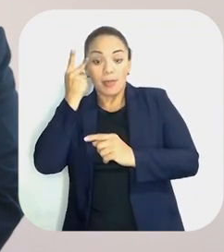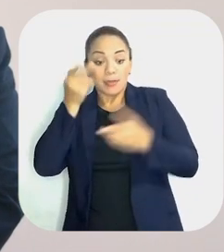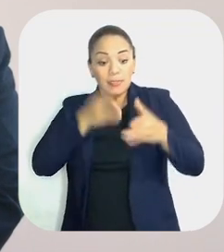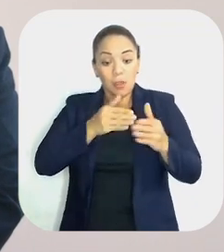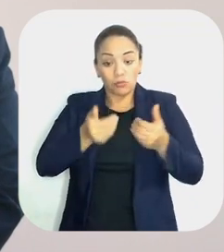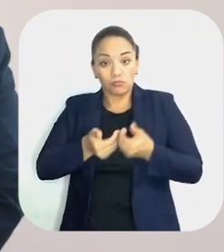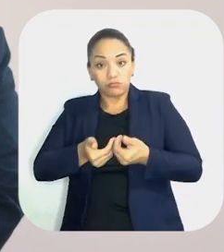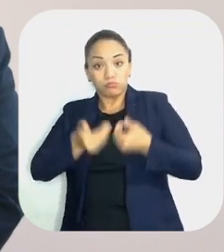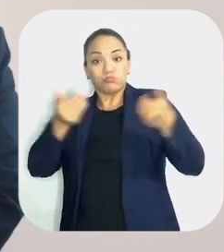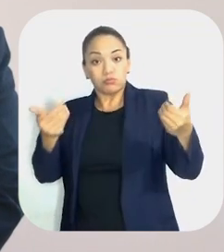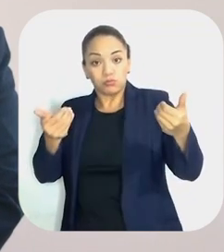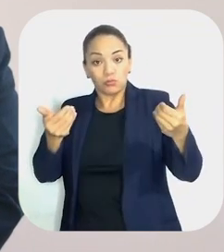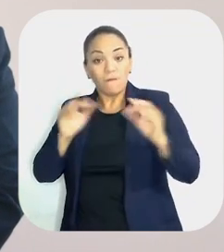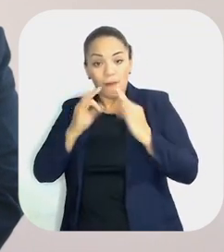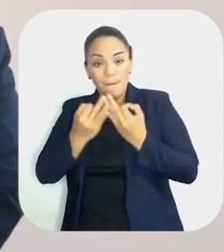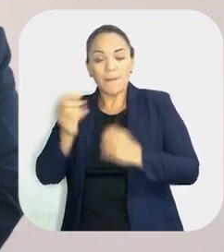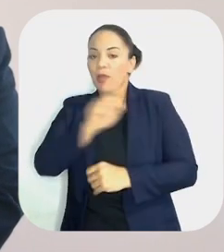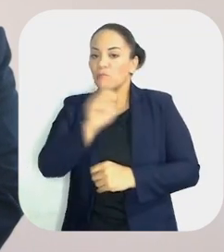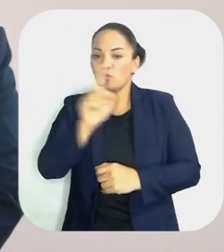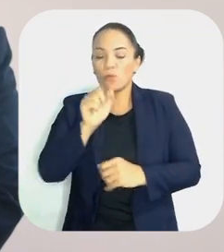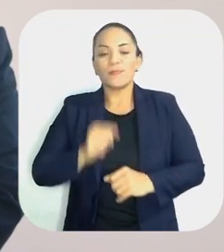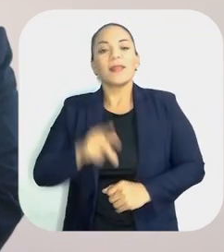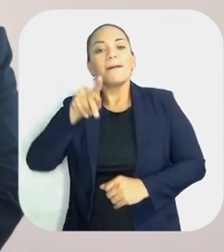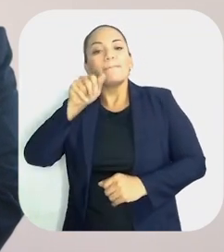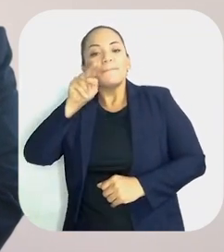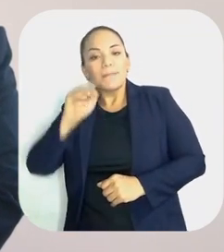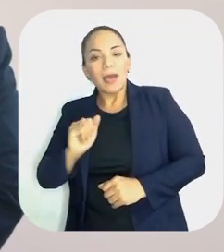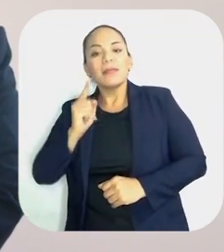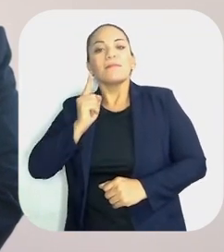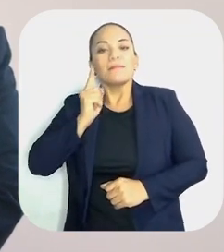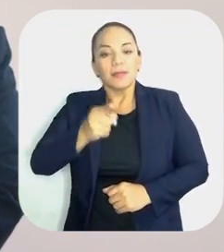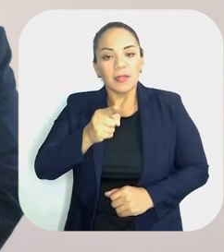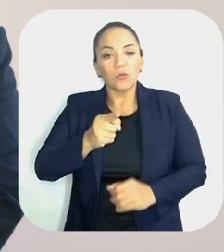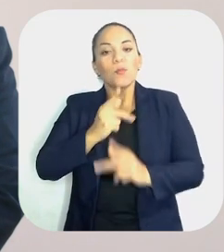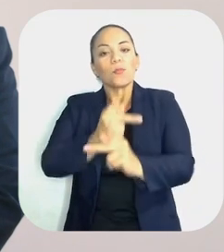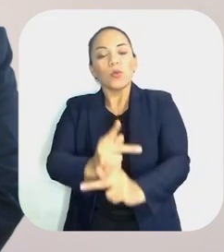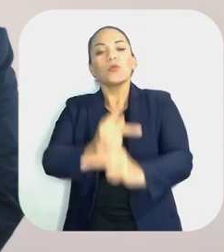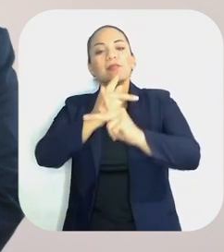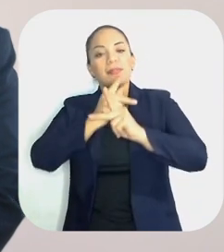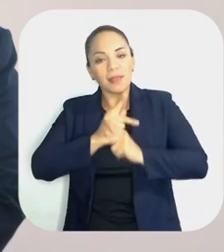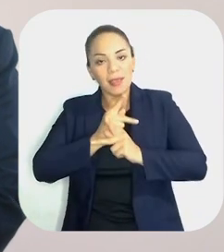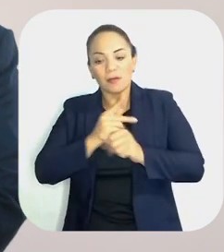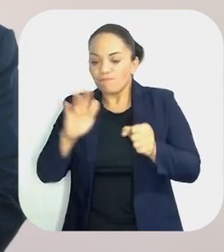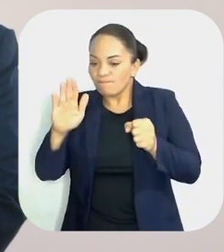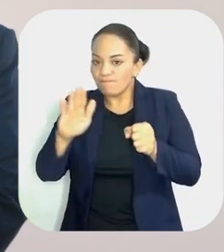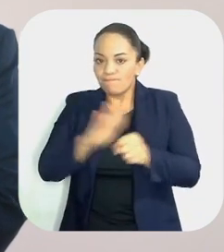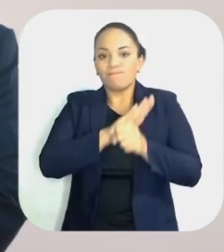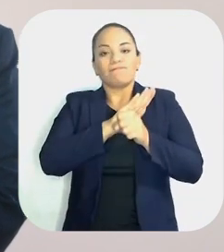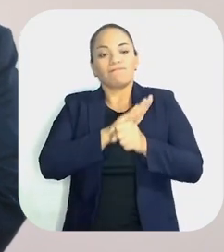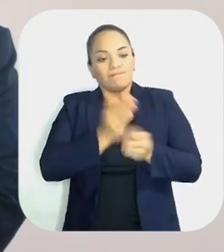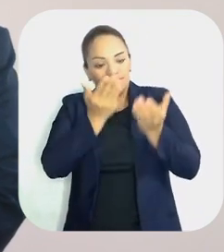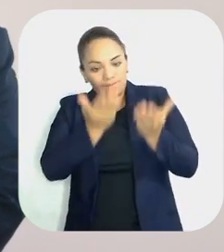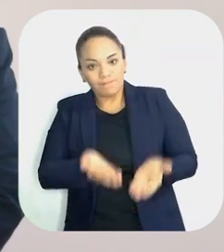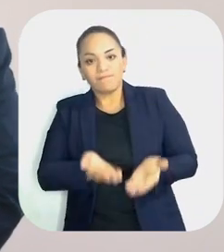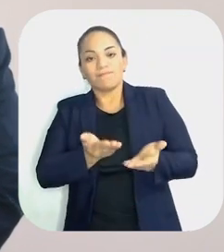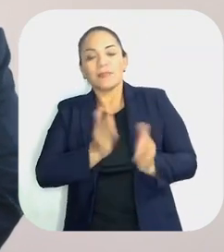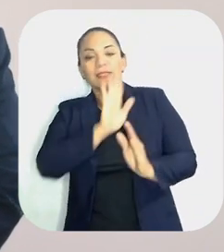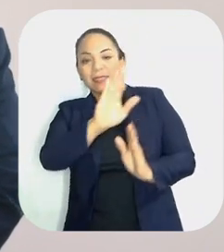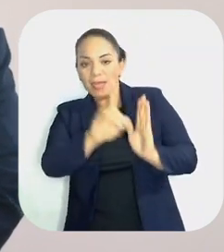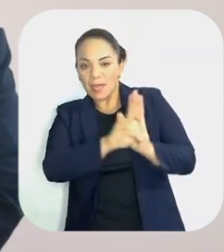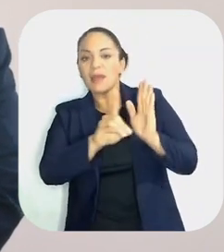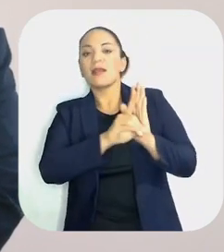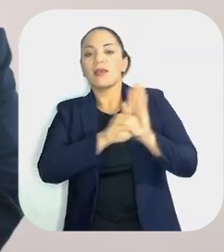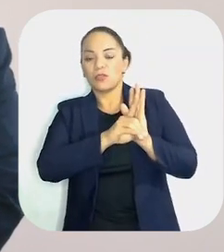separar a niños, niñas o adolescentes de sus familias. El PANI tiene el mandato de proteger integralmente y